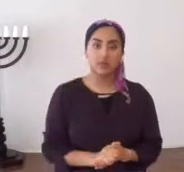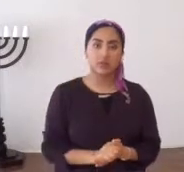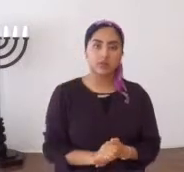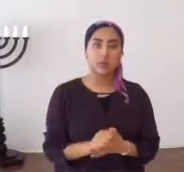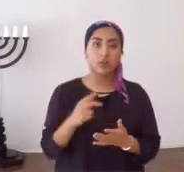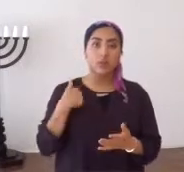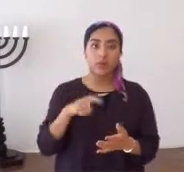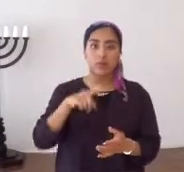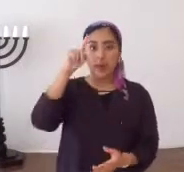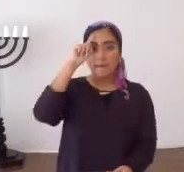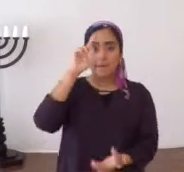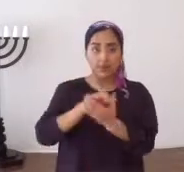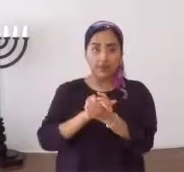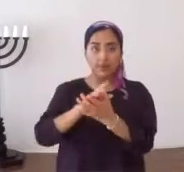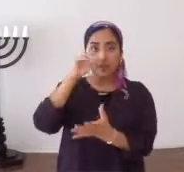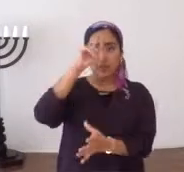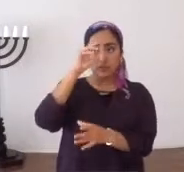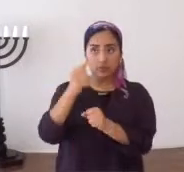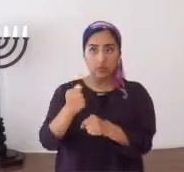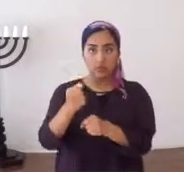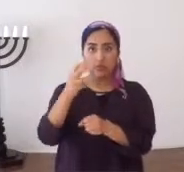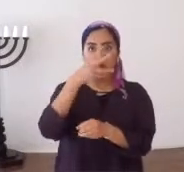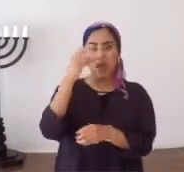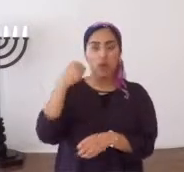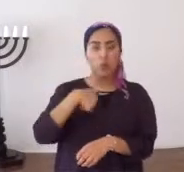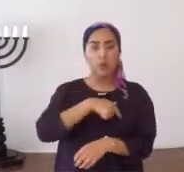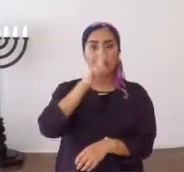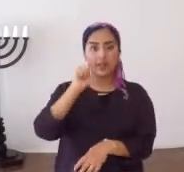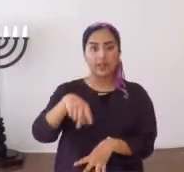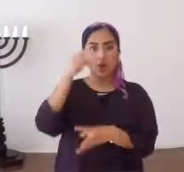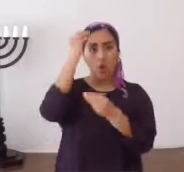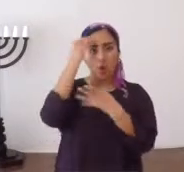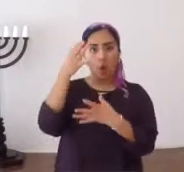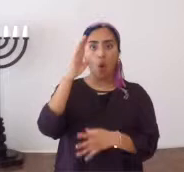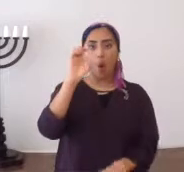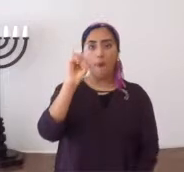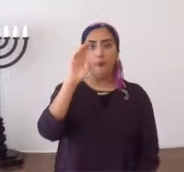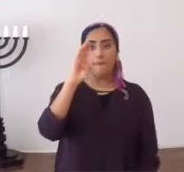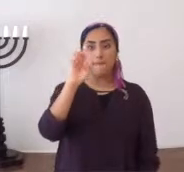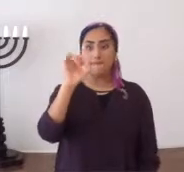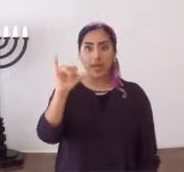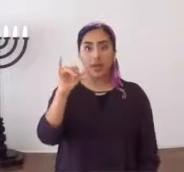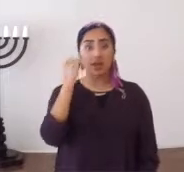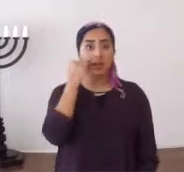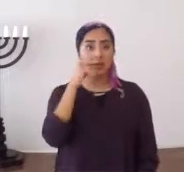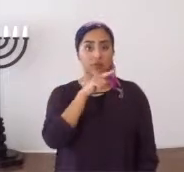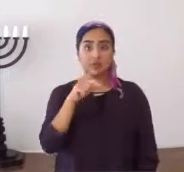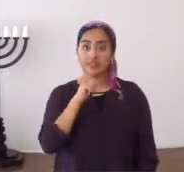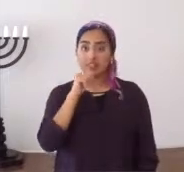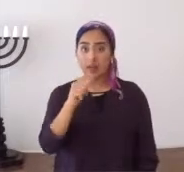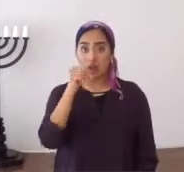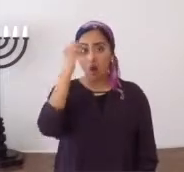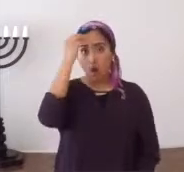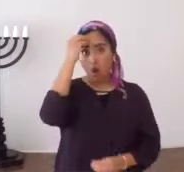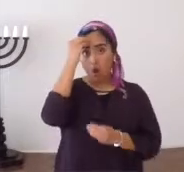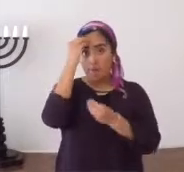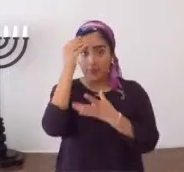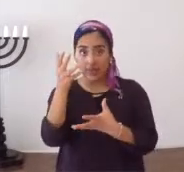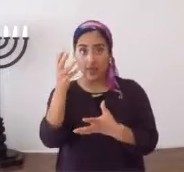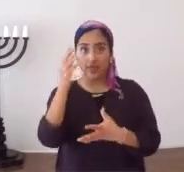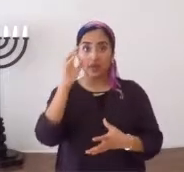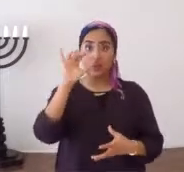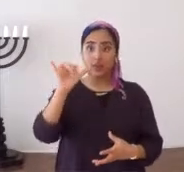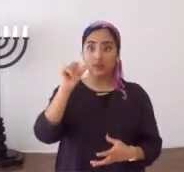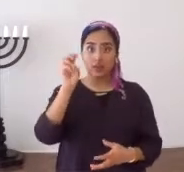a Elohim. Entonces hay que creer, hay que confiar y hay que obedecer. El que no le obedece